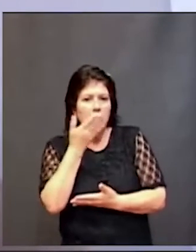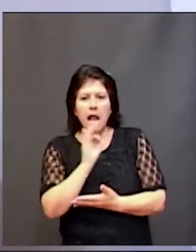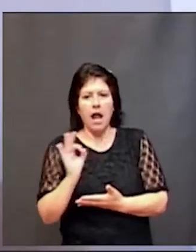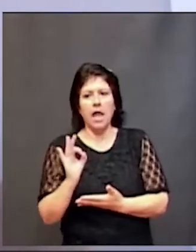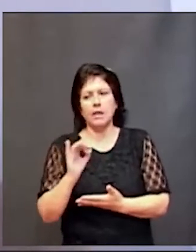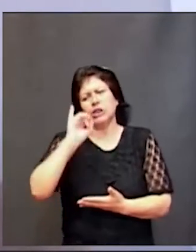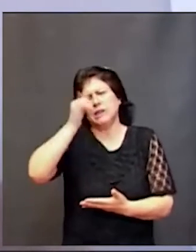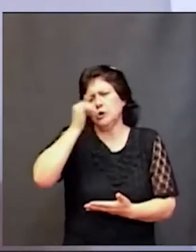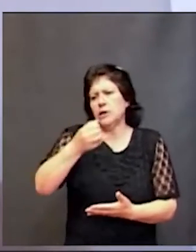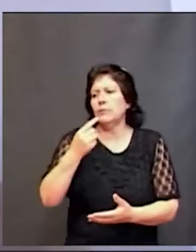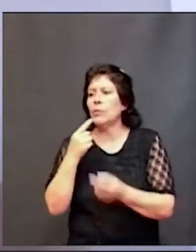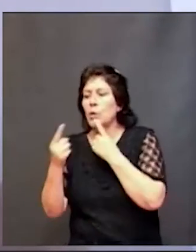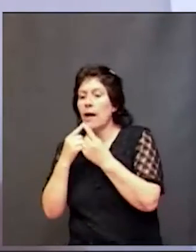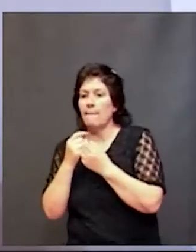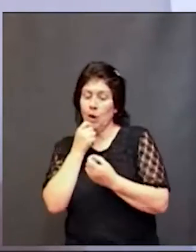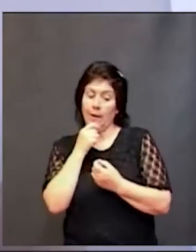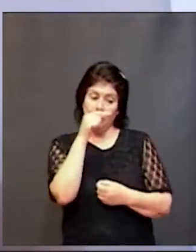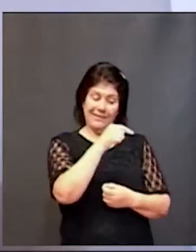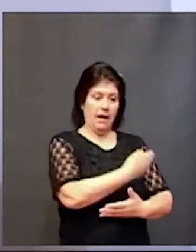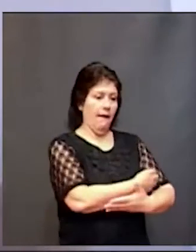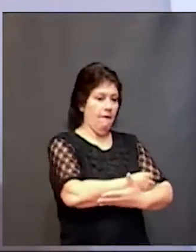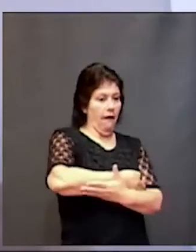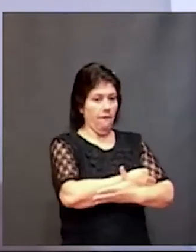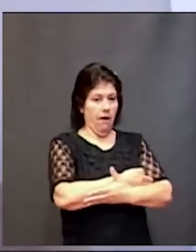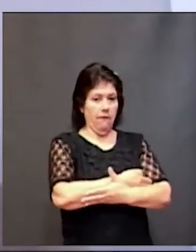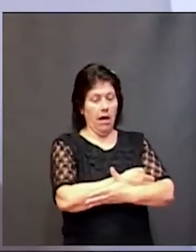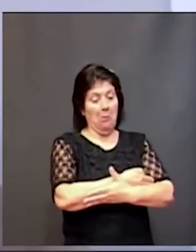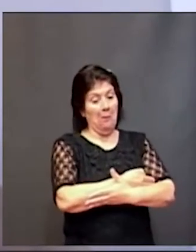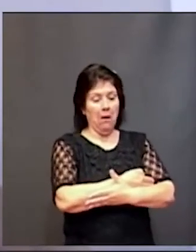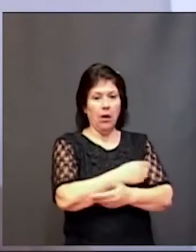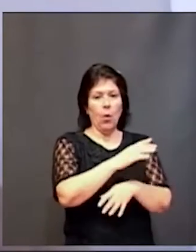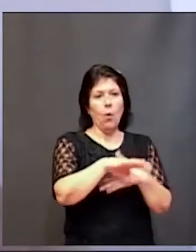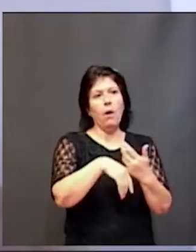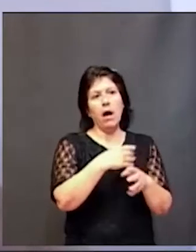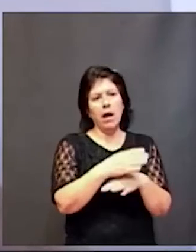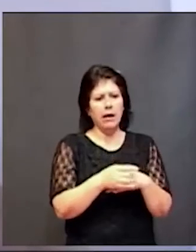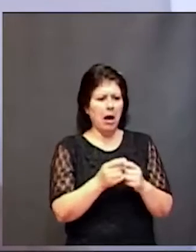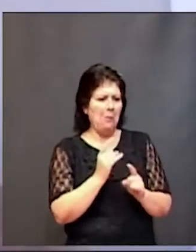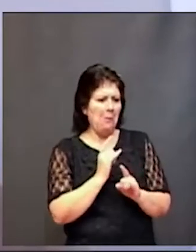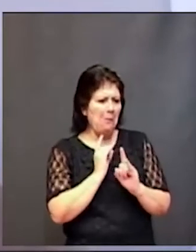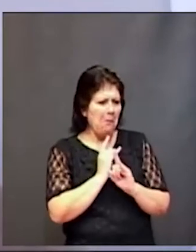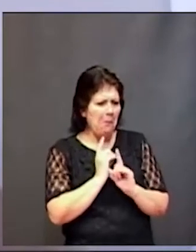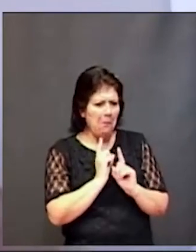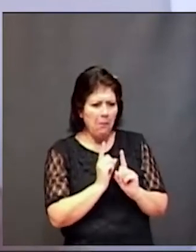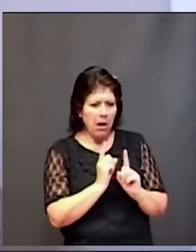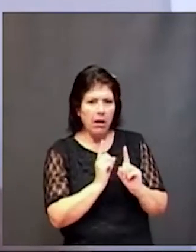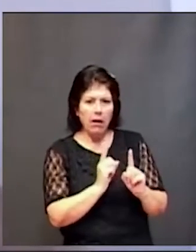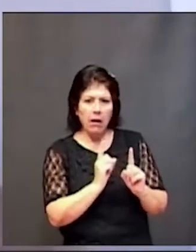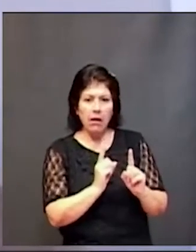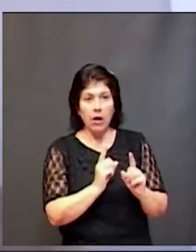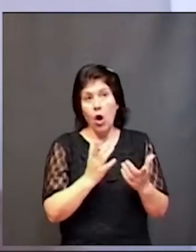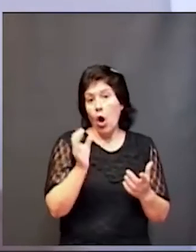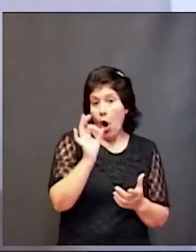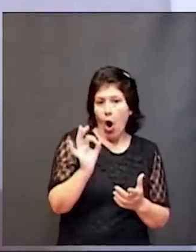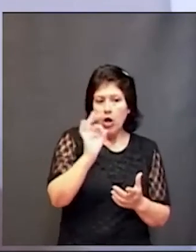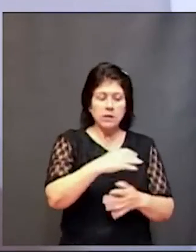mismo que pasa con el juego si ese bebé está jugando siempre a lo mismo si ese juego cambia